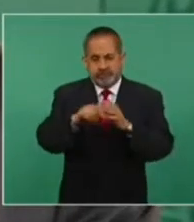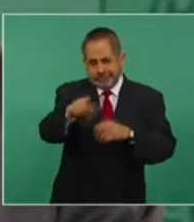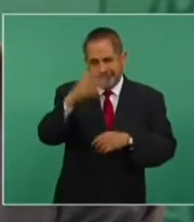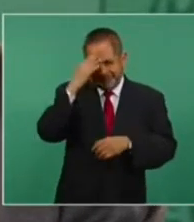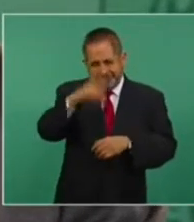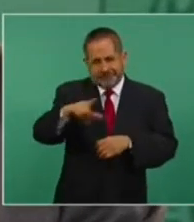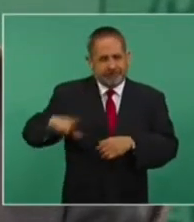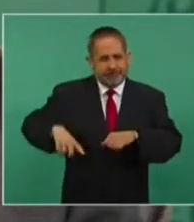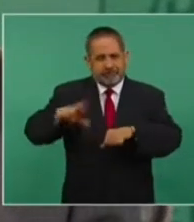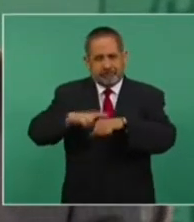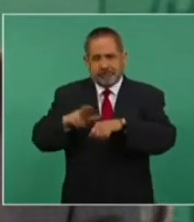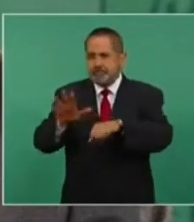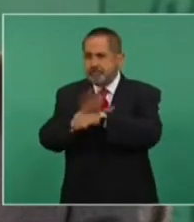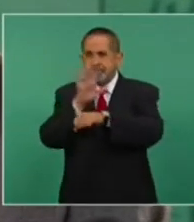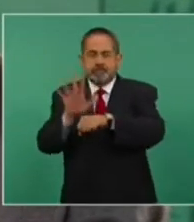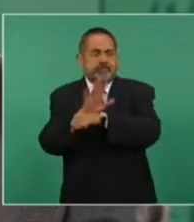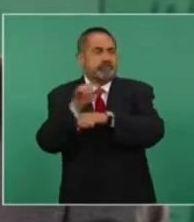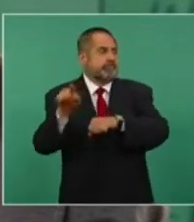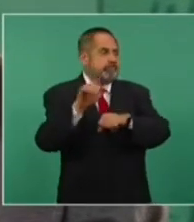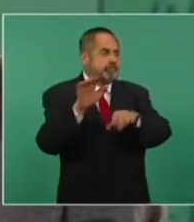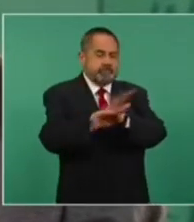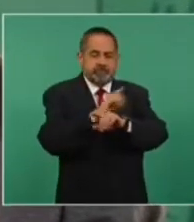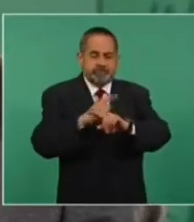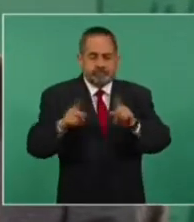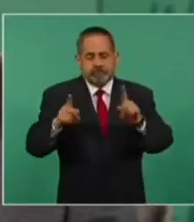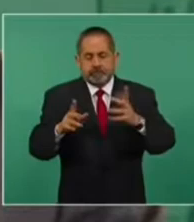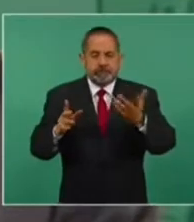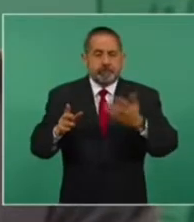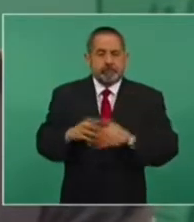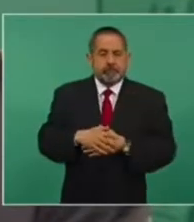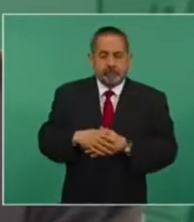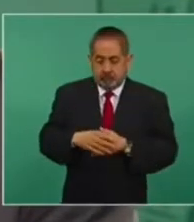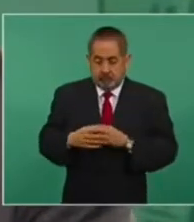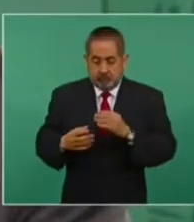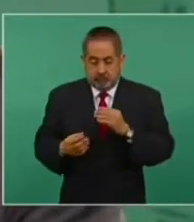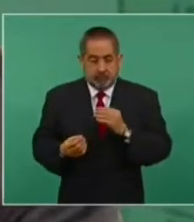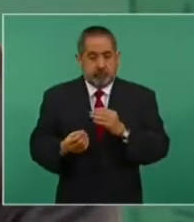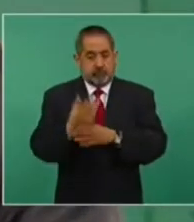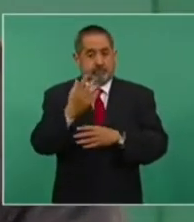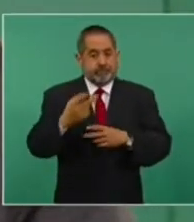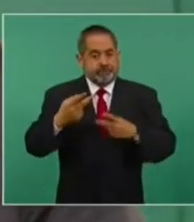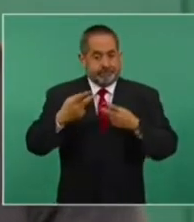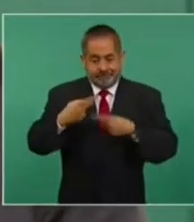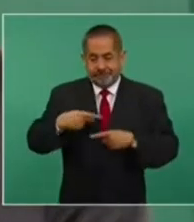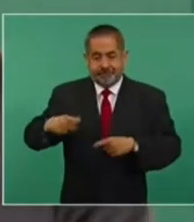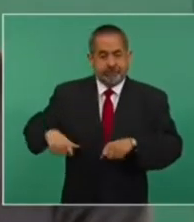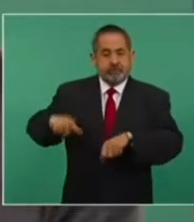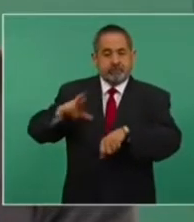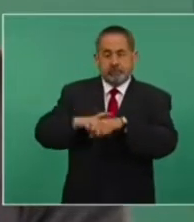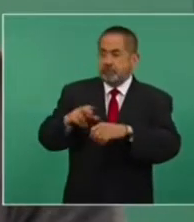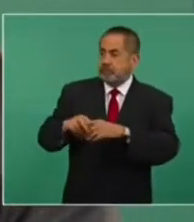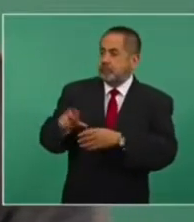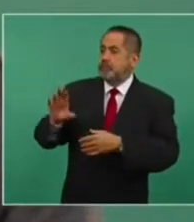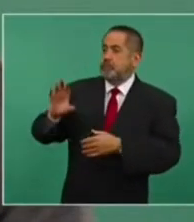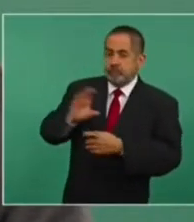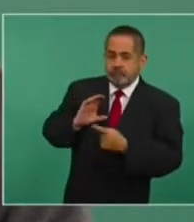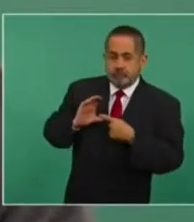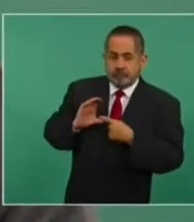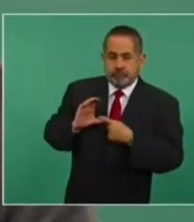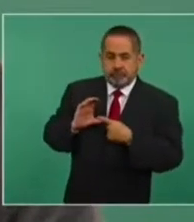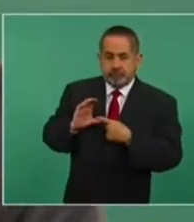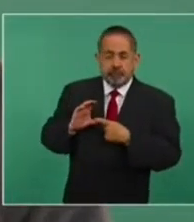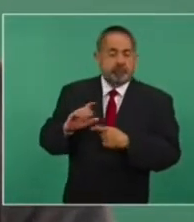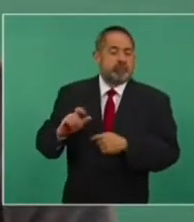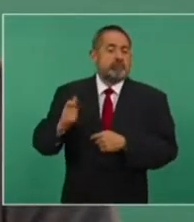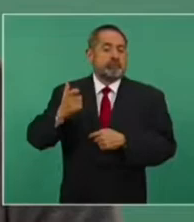los que entraban pedían que no les diéramos nada a los que